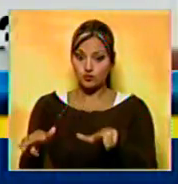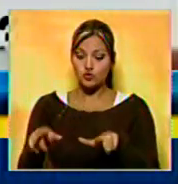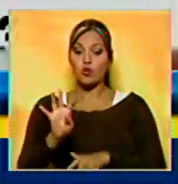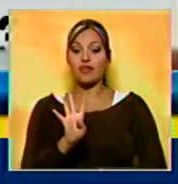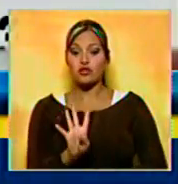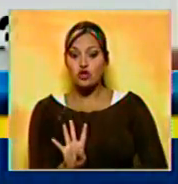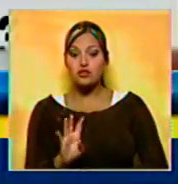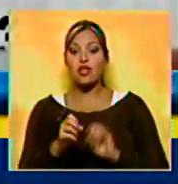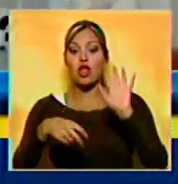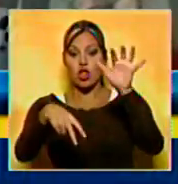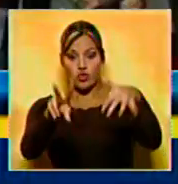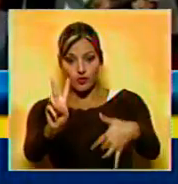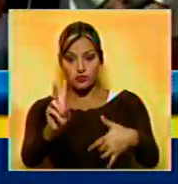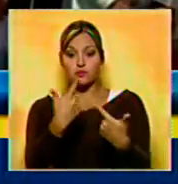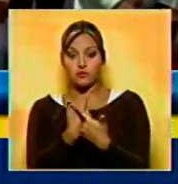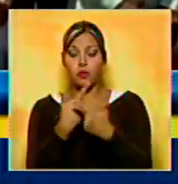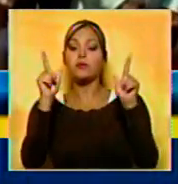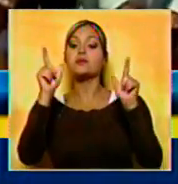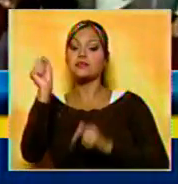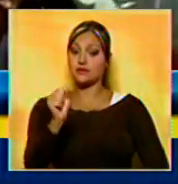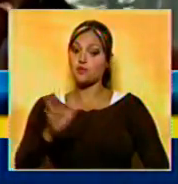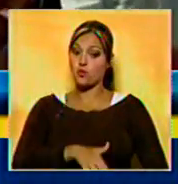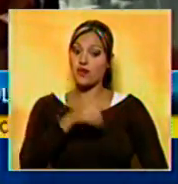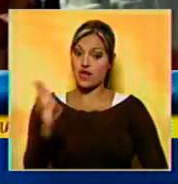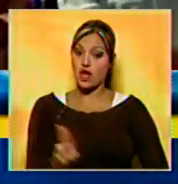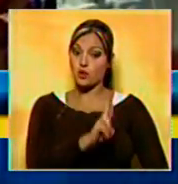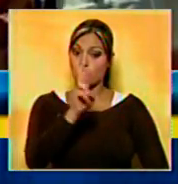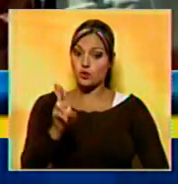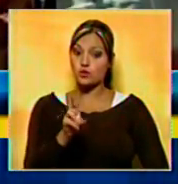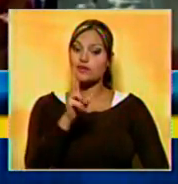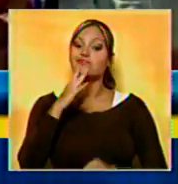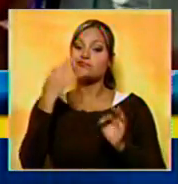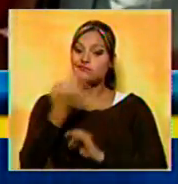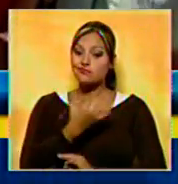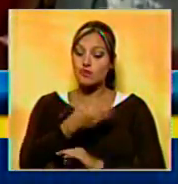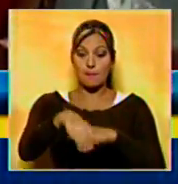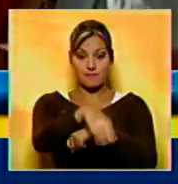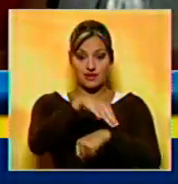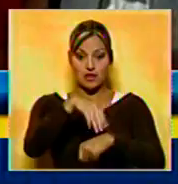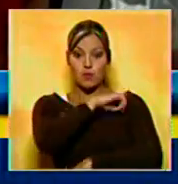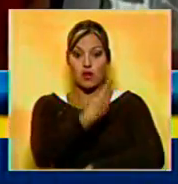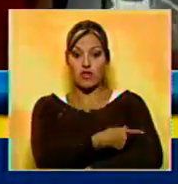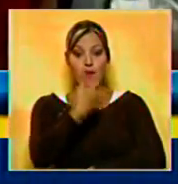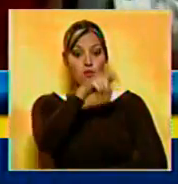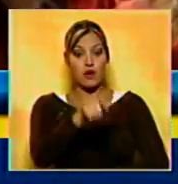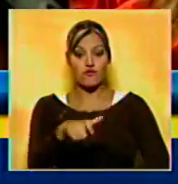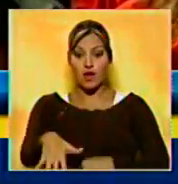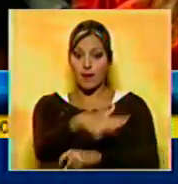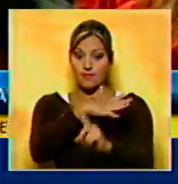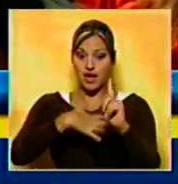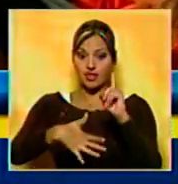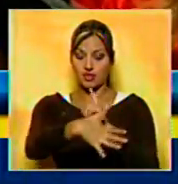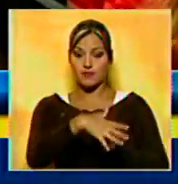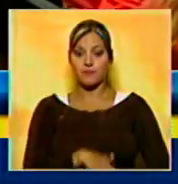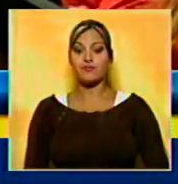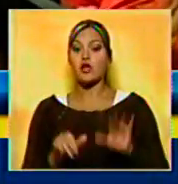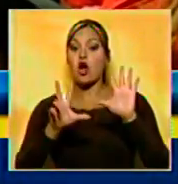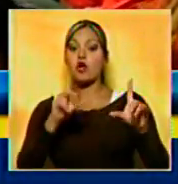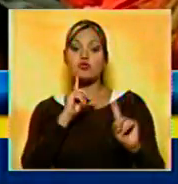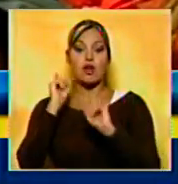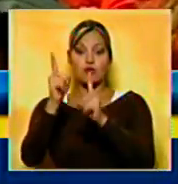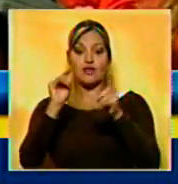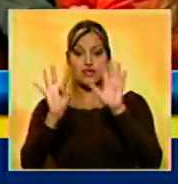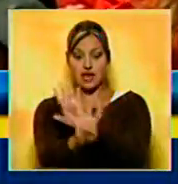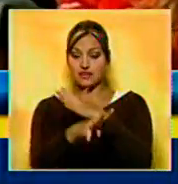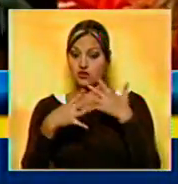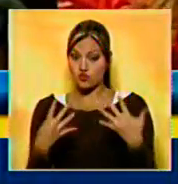412 son aptas, certificadas por el Ministerio del Poder Popular para el Ambiente. Las ocho autopistas y